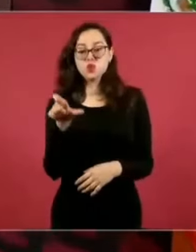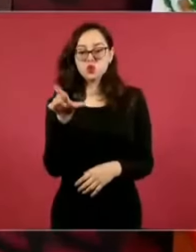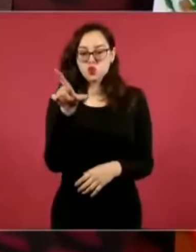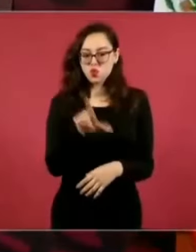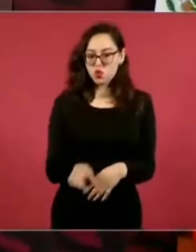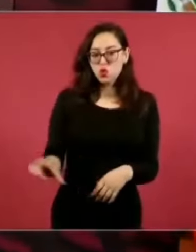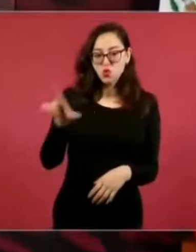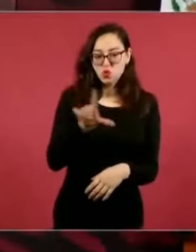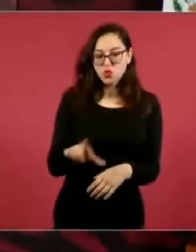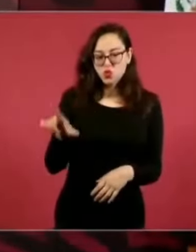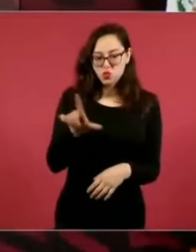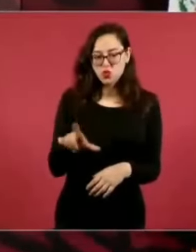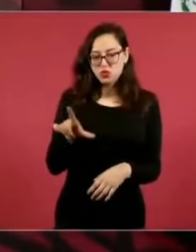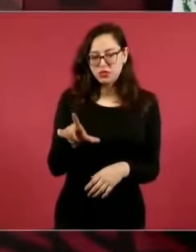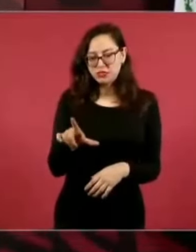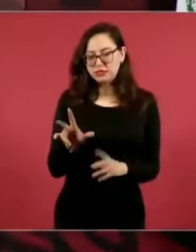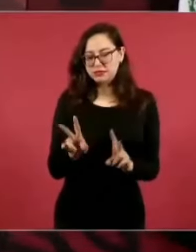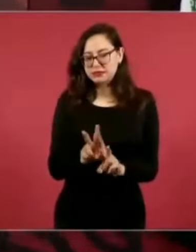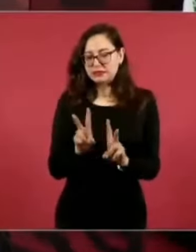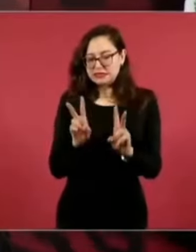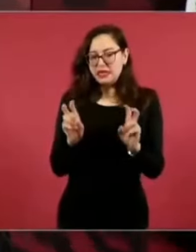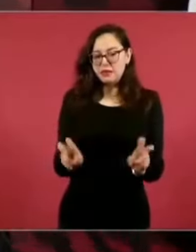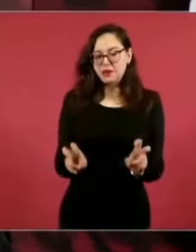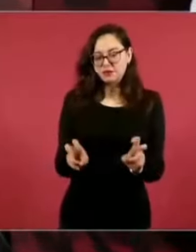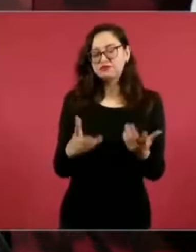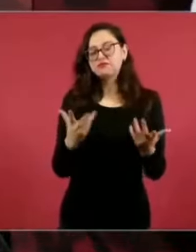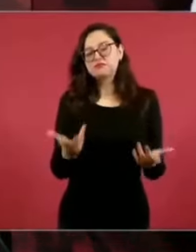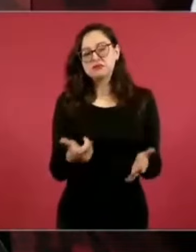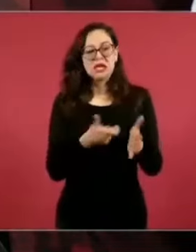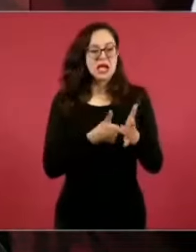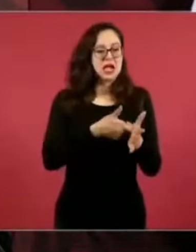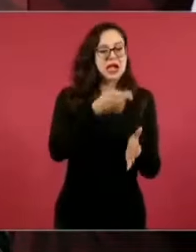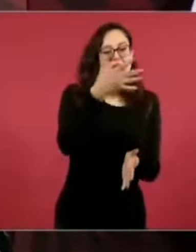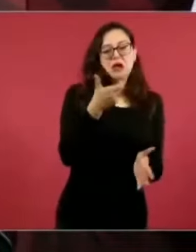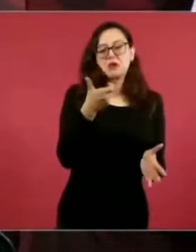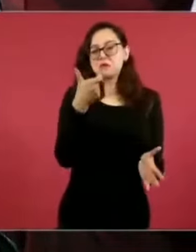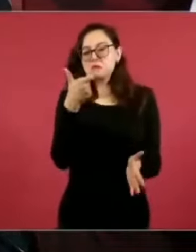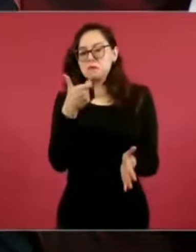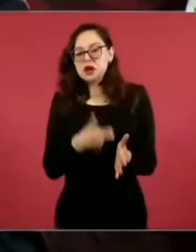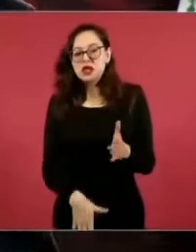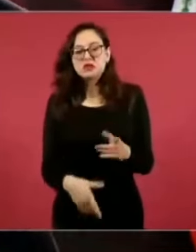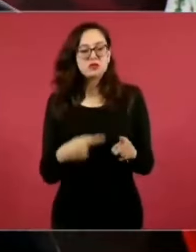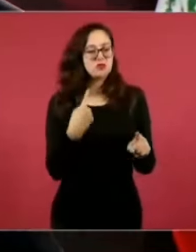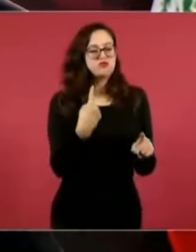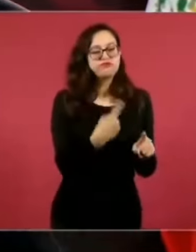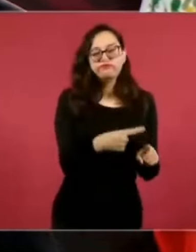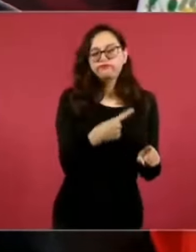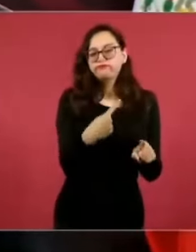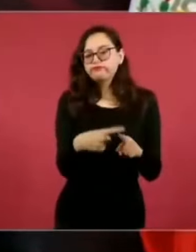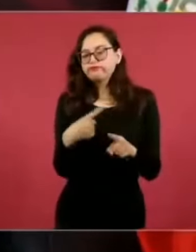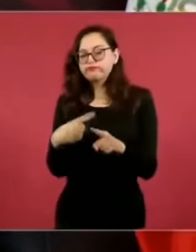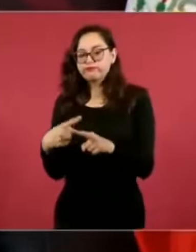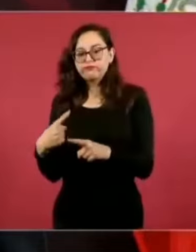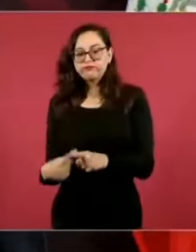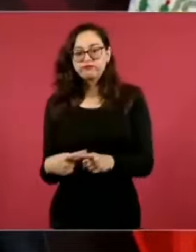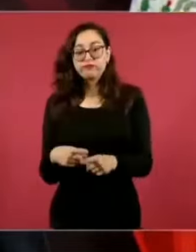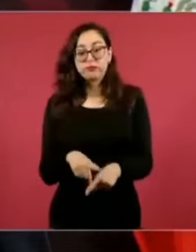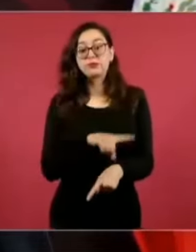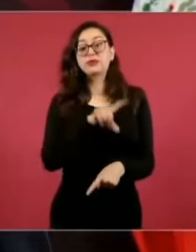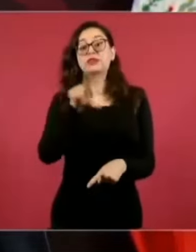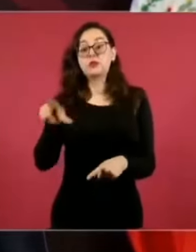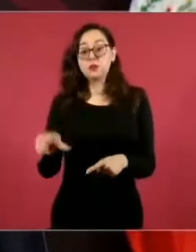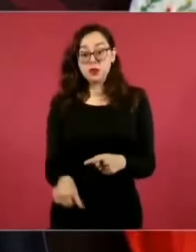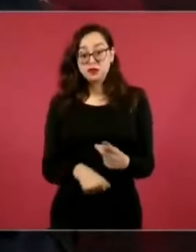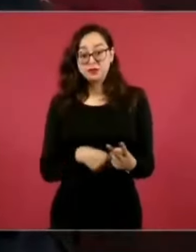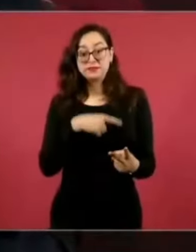como siempre lo hacemos, y luego informarles sobre el avance del Tren Maya